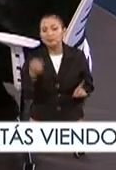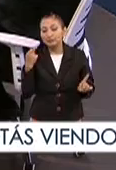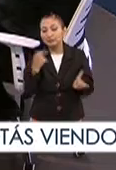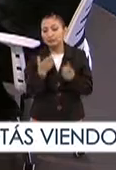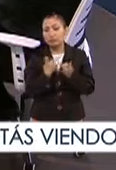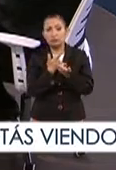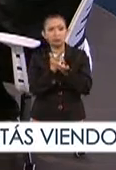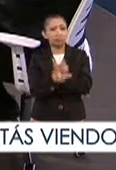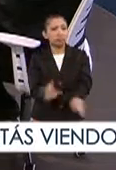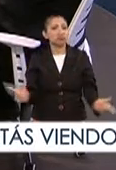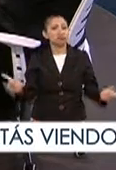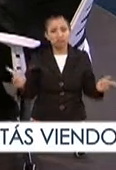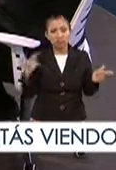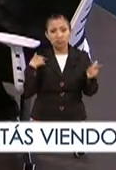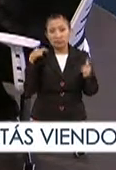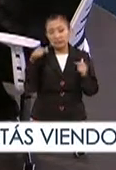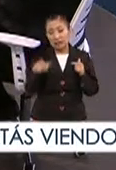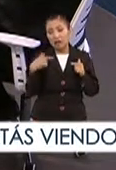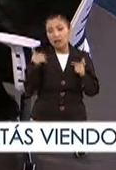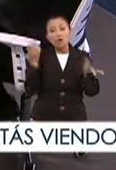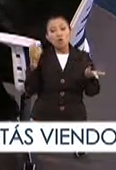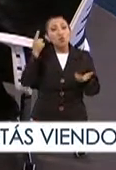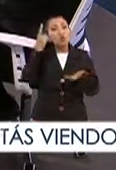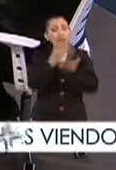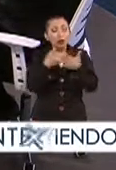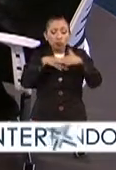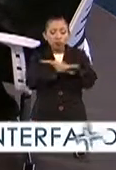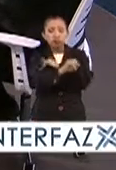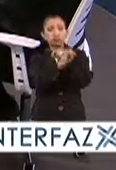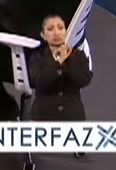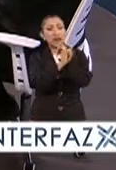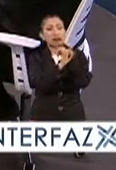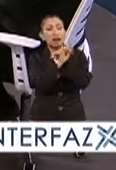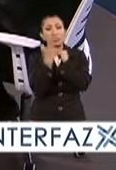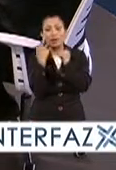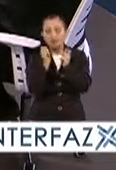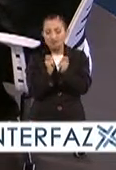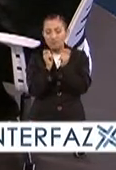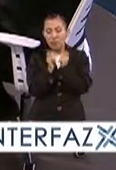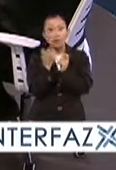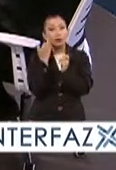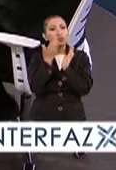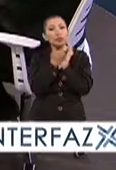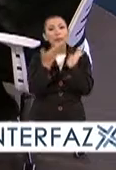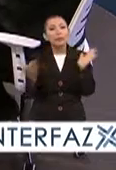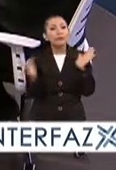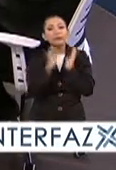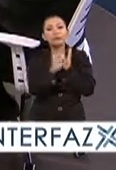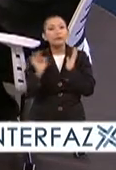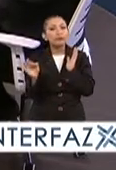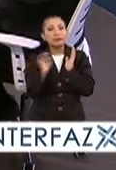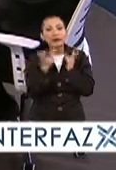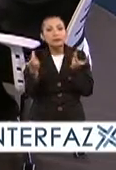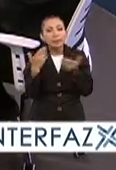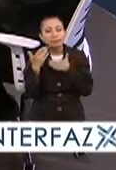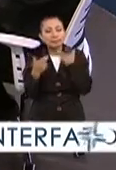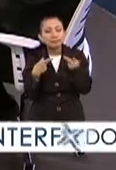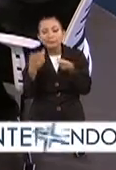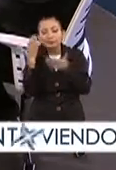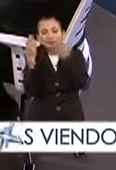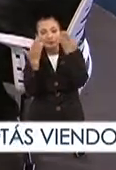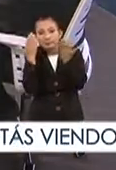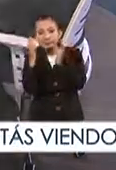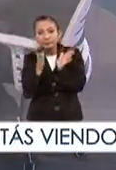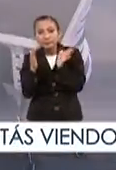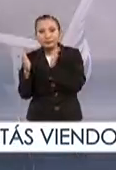dirigido a público en general, que bastará que tengan acceso a internet y un dispositivo ¿Cuánto tiempo tarda más o menos en desarrollarse si